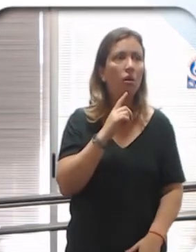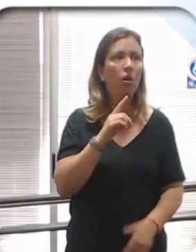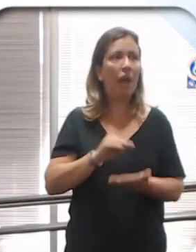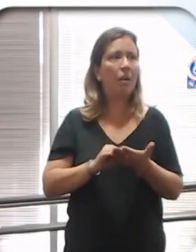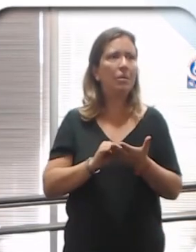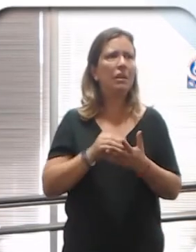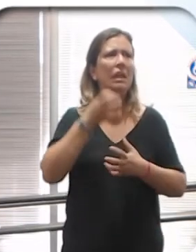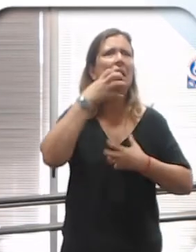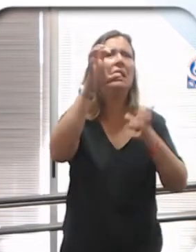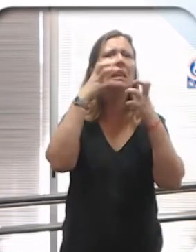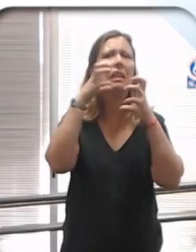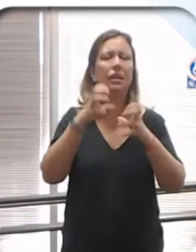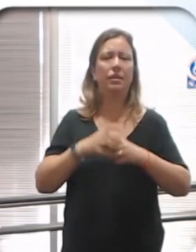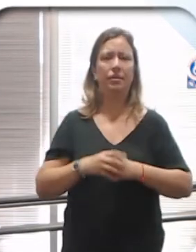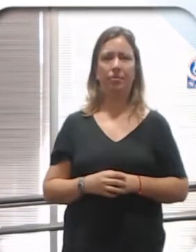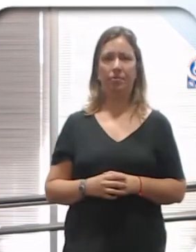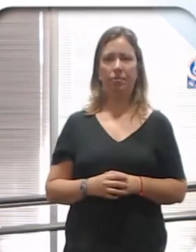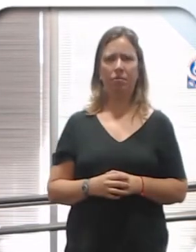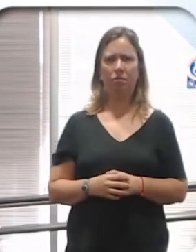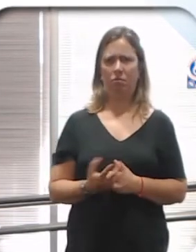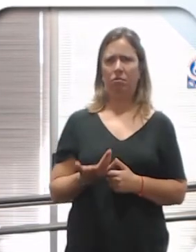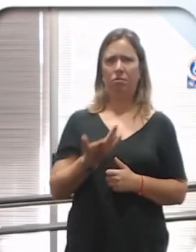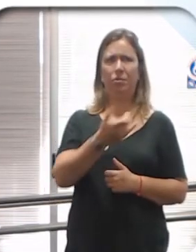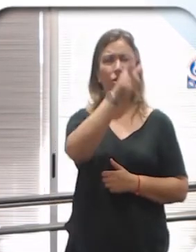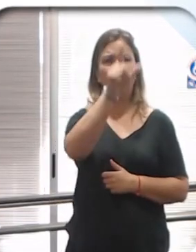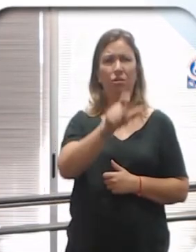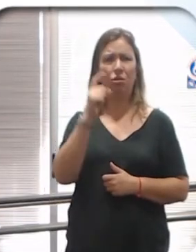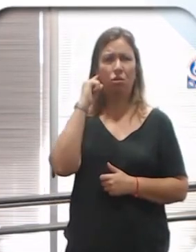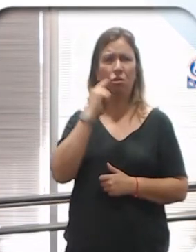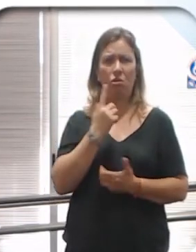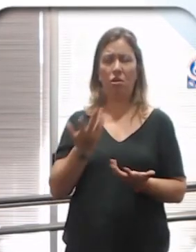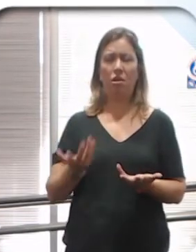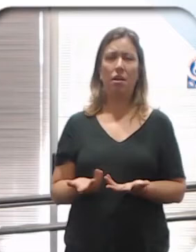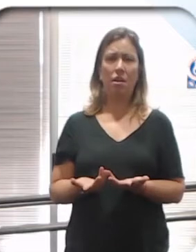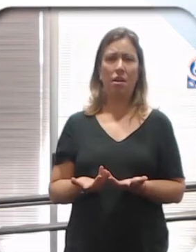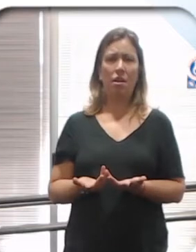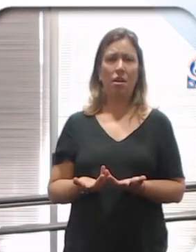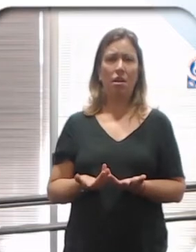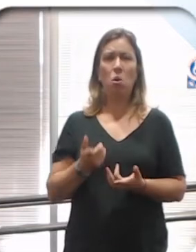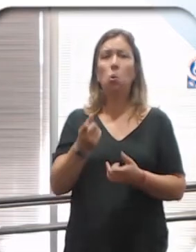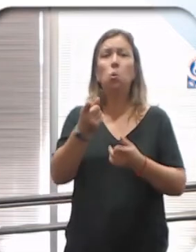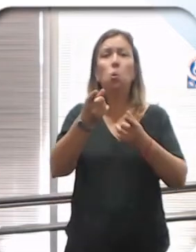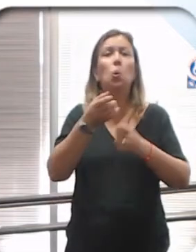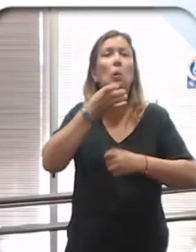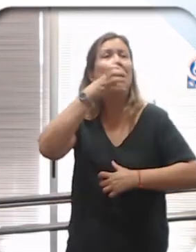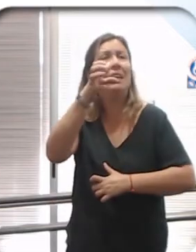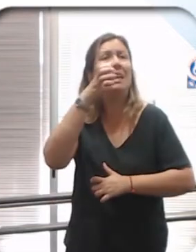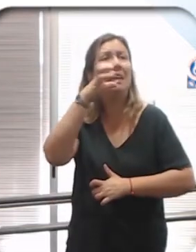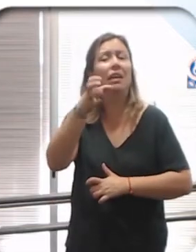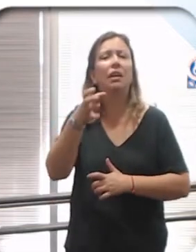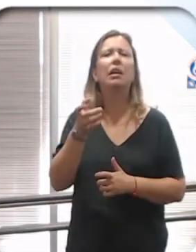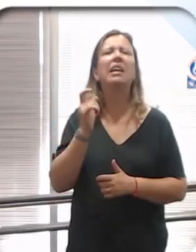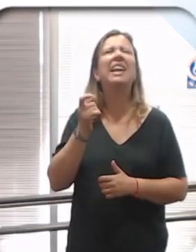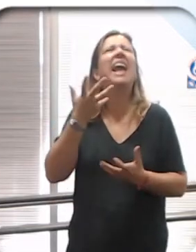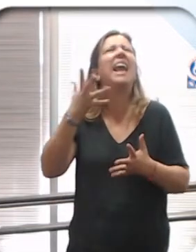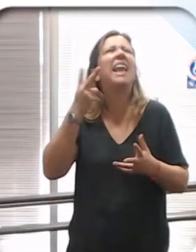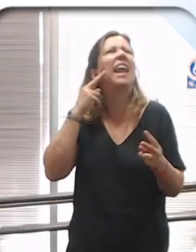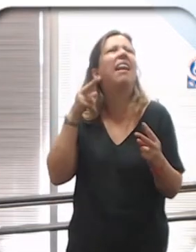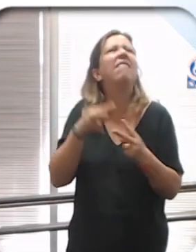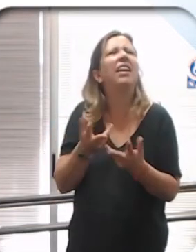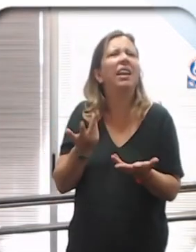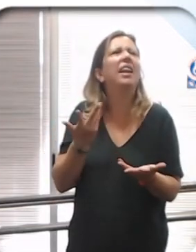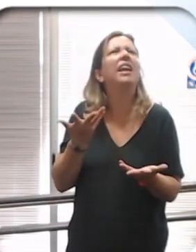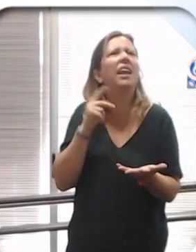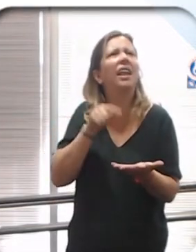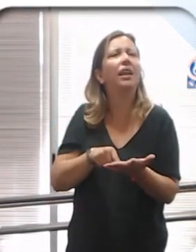administrativa le grita. Pero es sordo, muchacha. Por más de que tú le grites, ¿a quién quiere ver?